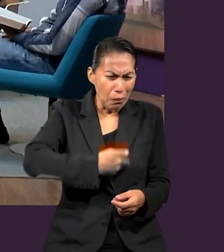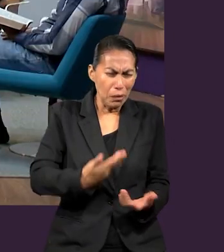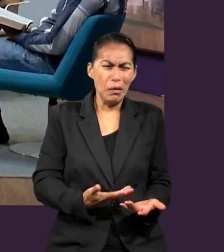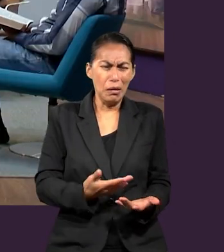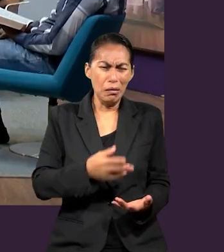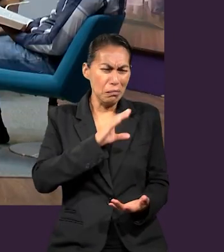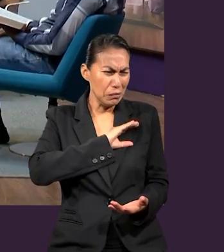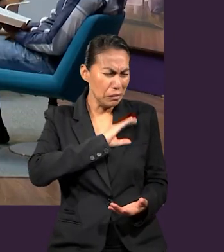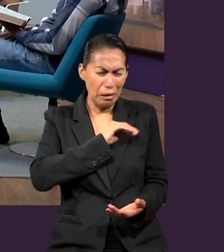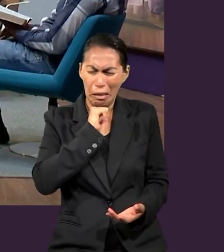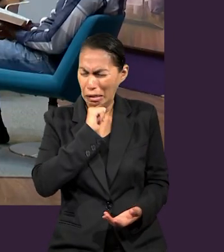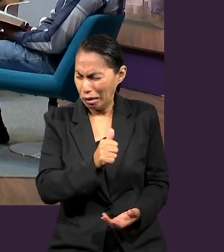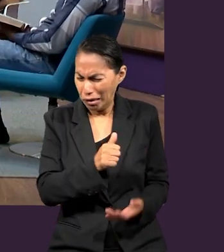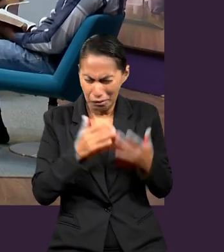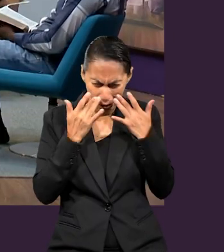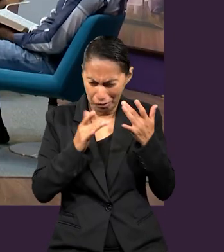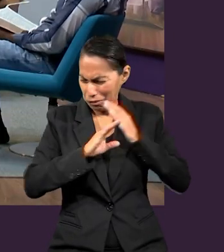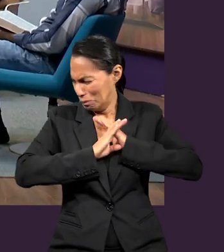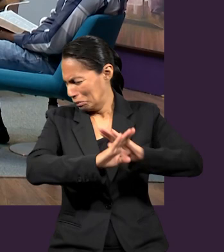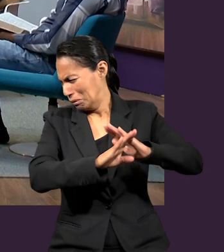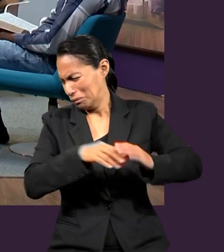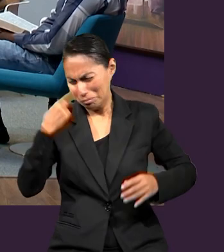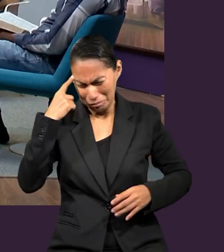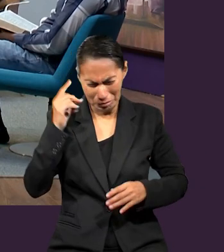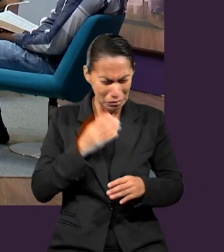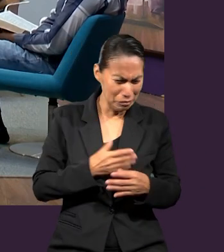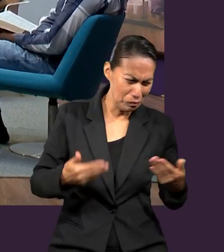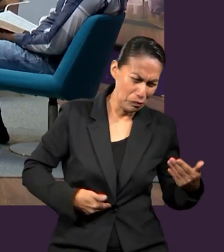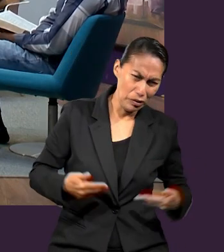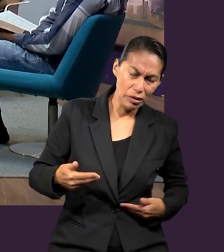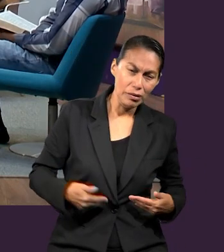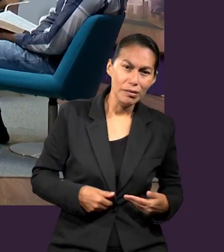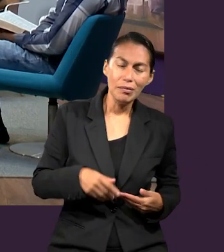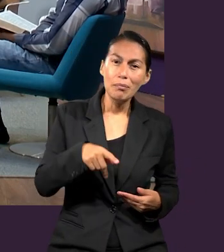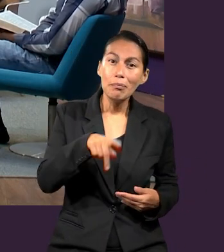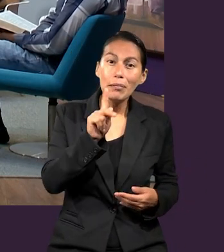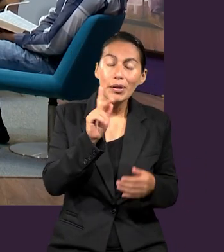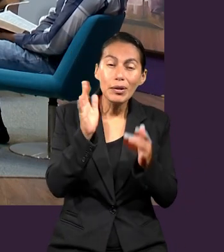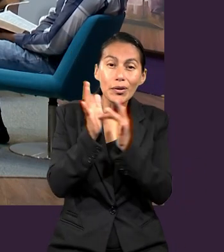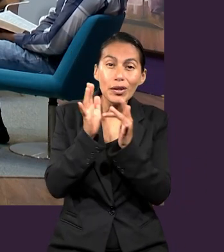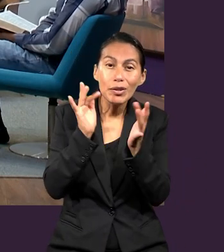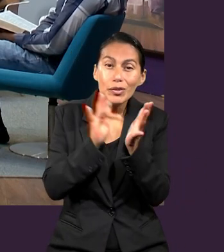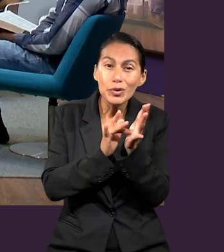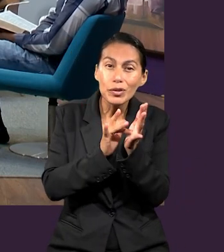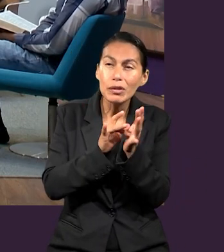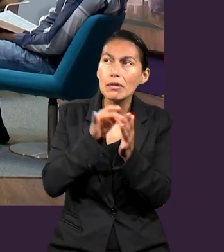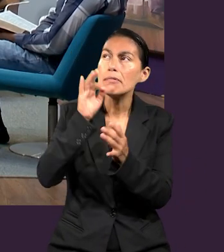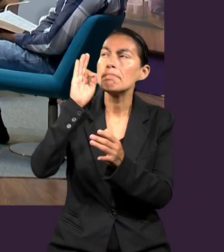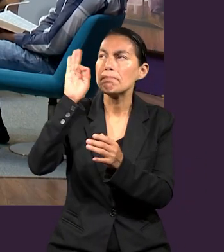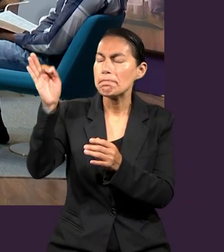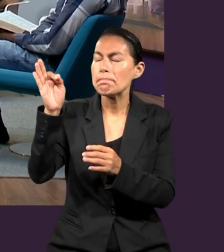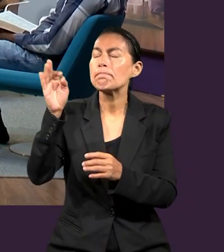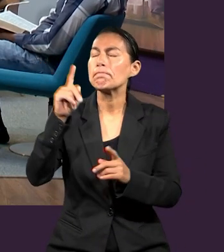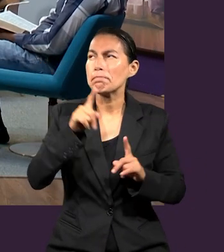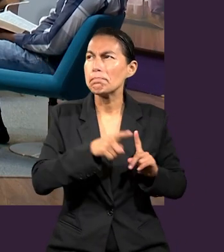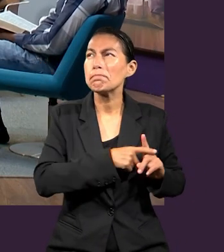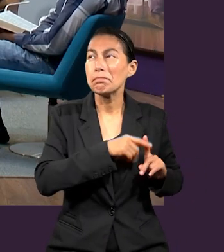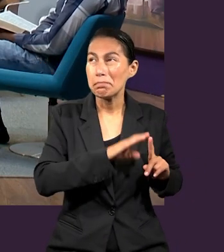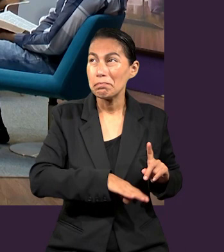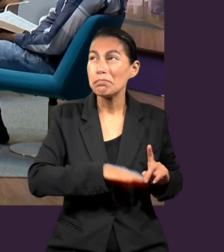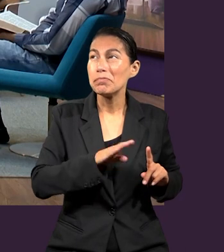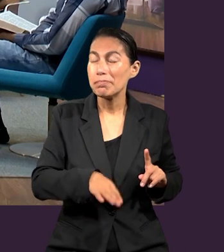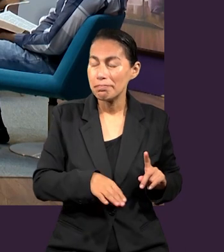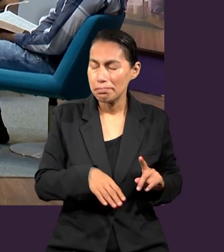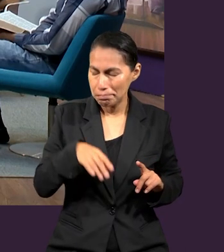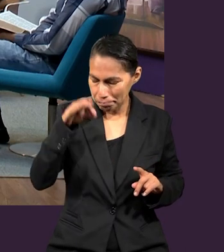Y sin embargo, él las aceptó y las cumplió. Y es algo que aquí se nos recuerda también en esta carta, donde dice, ¿saben qué? Como sea,